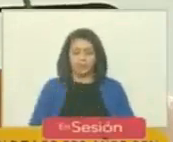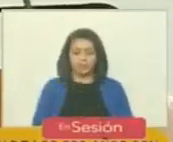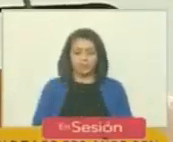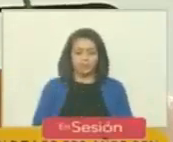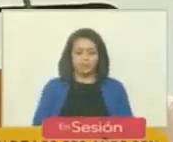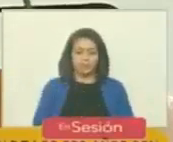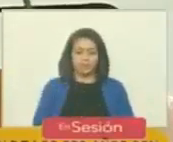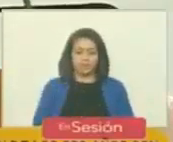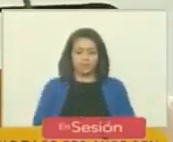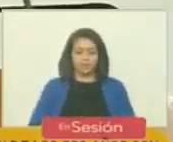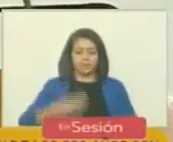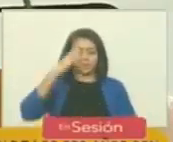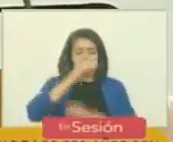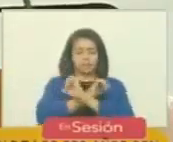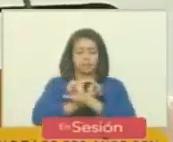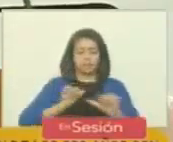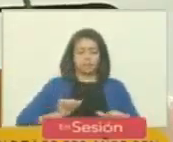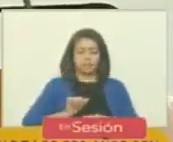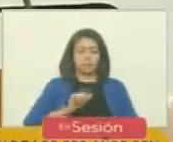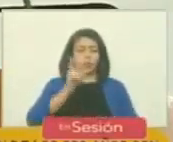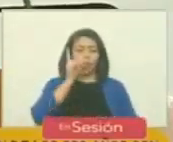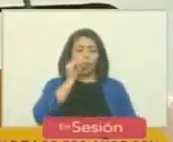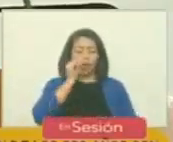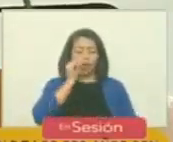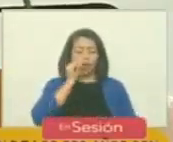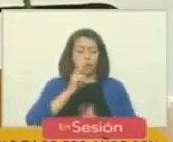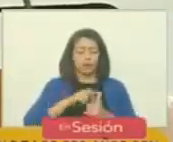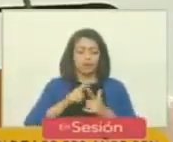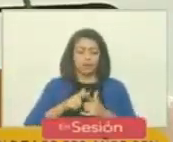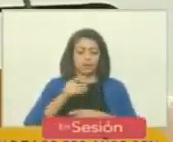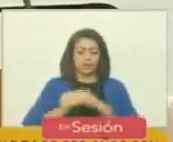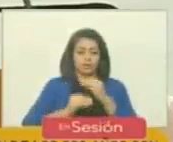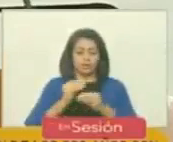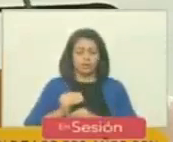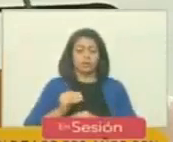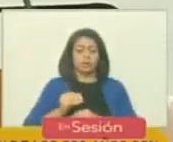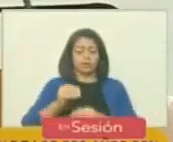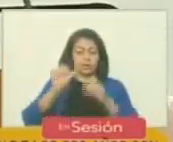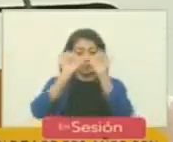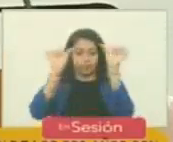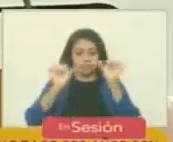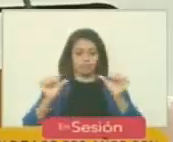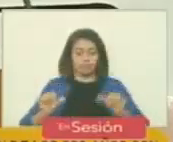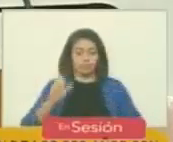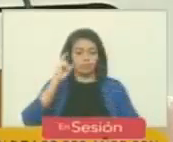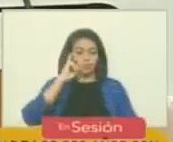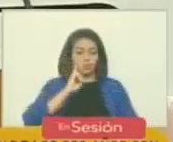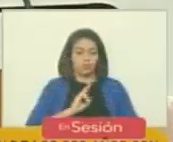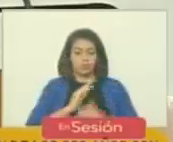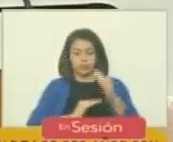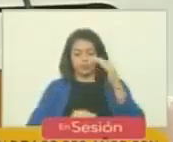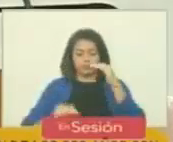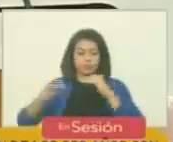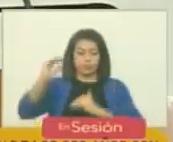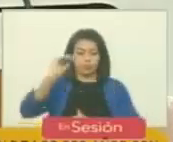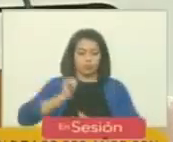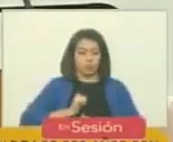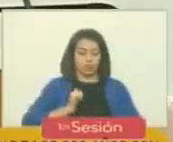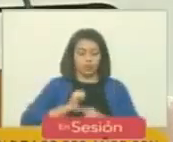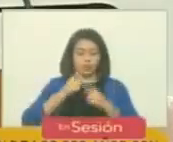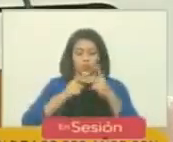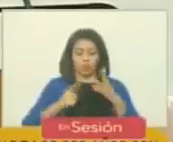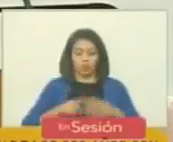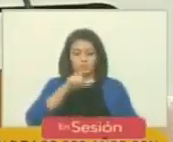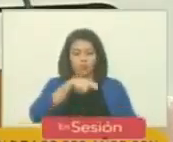Como soldado, estadista y hombre, la estatura de Simón Bolívar está muy por encima de cualquier otra